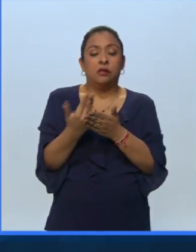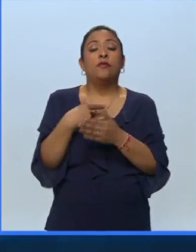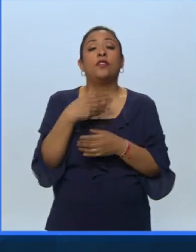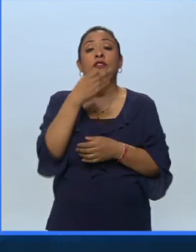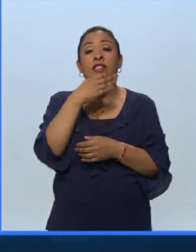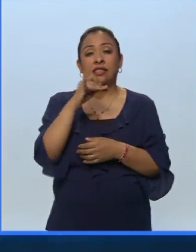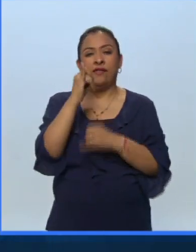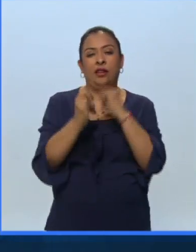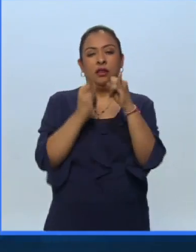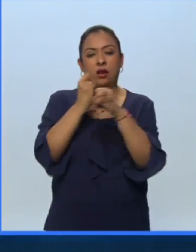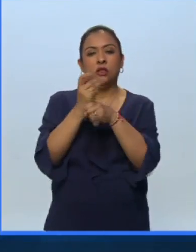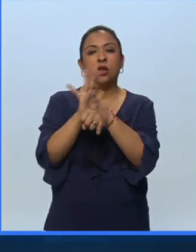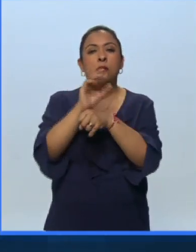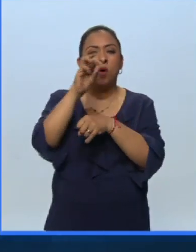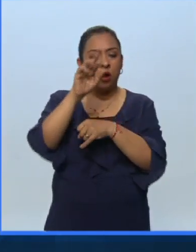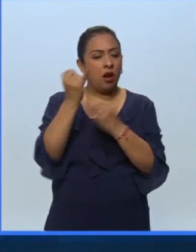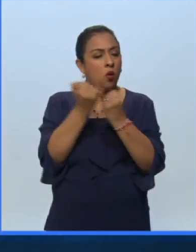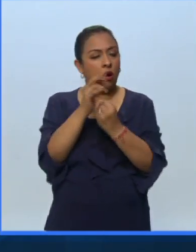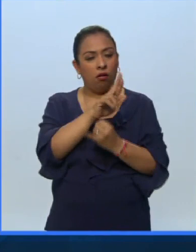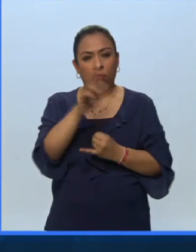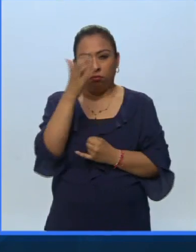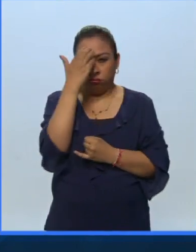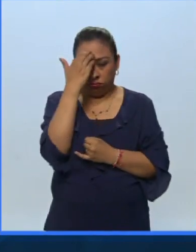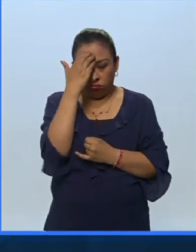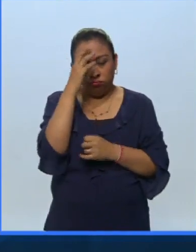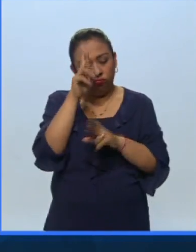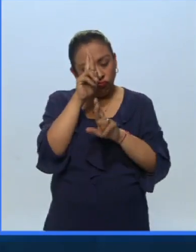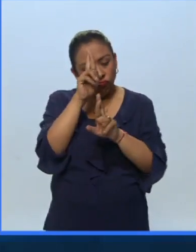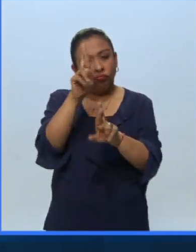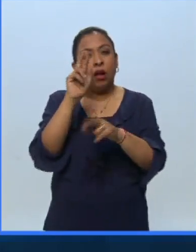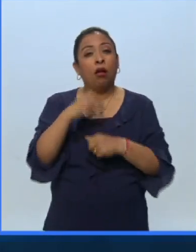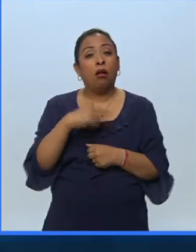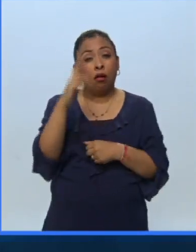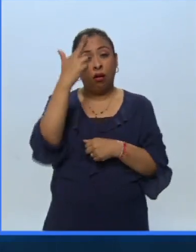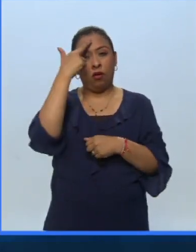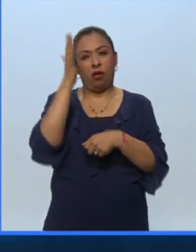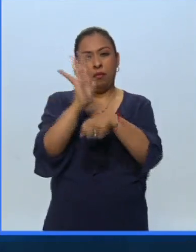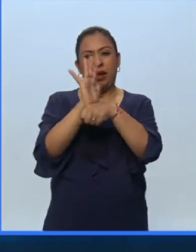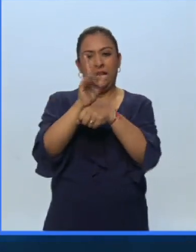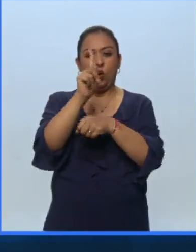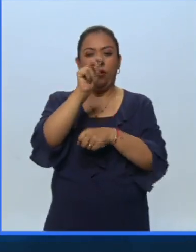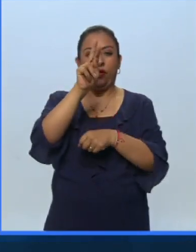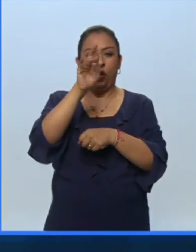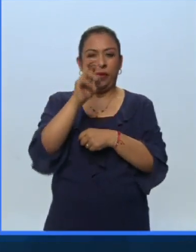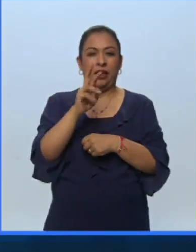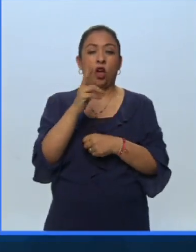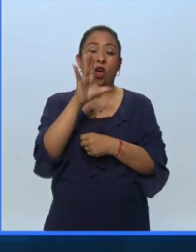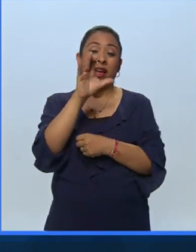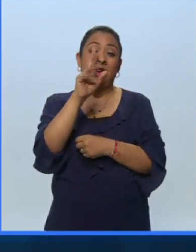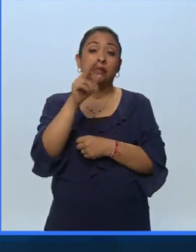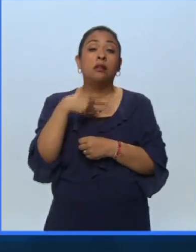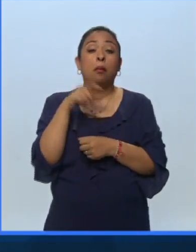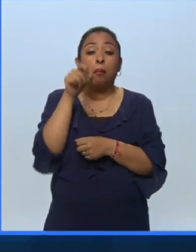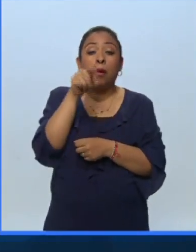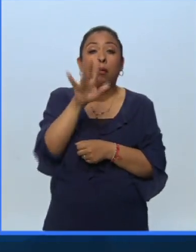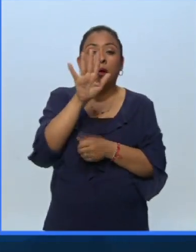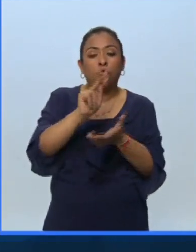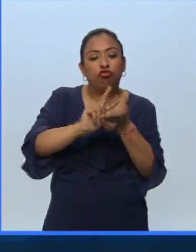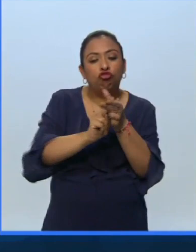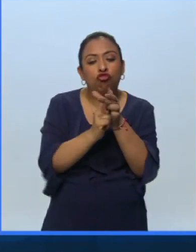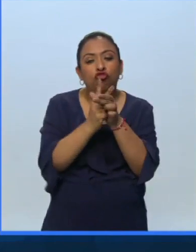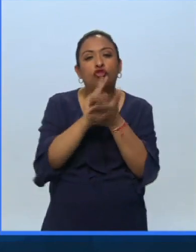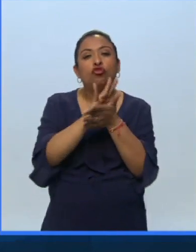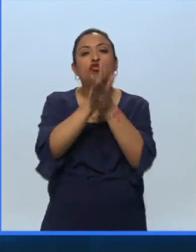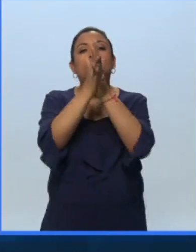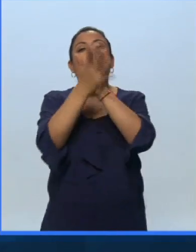Internacional de Cine de Morelia también le rindió un homenaje y ellos recordaron que su película Trópico de Cáncer fue la semilla que luego floreció y se convirtió en el